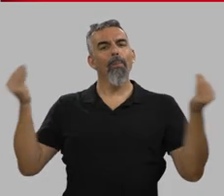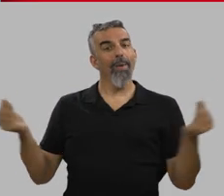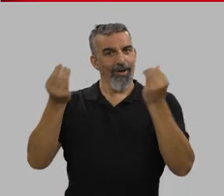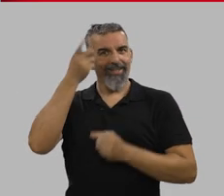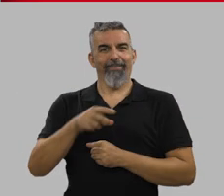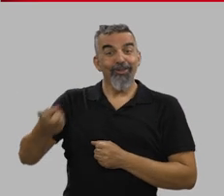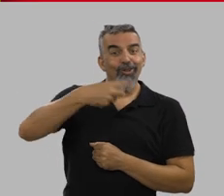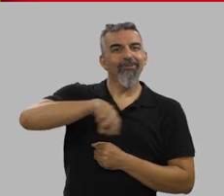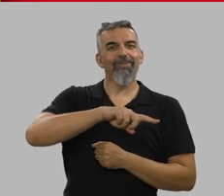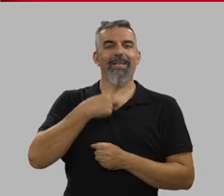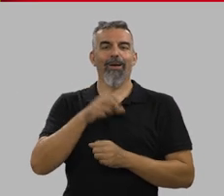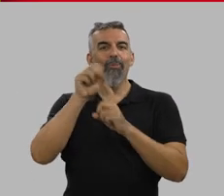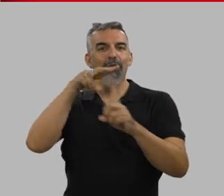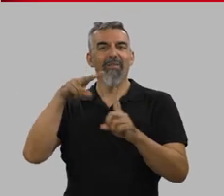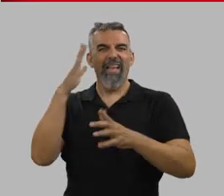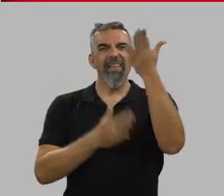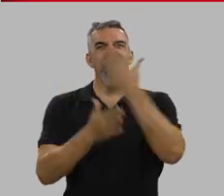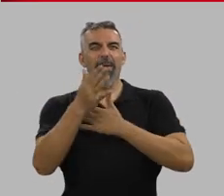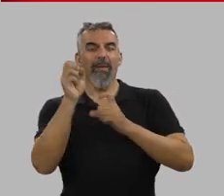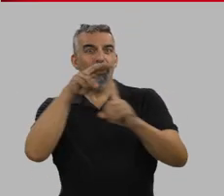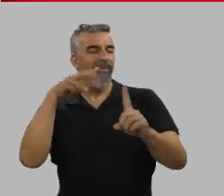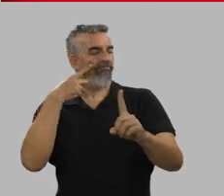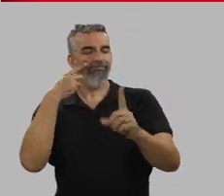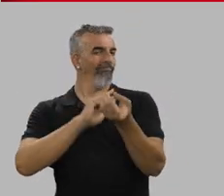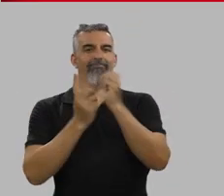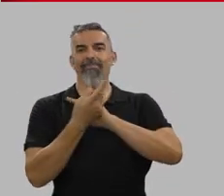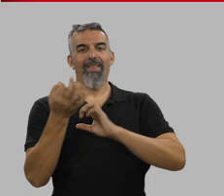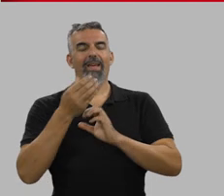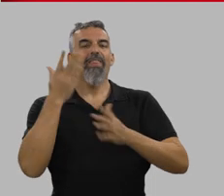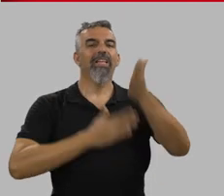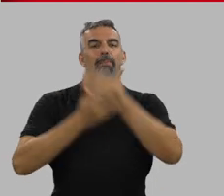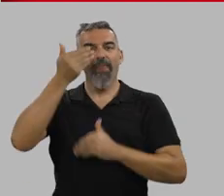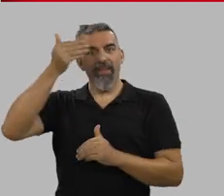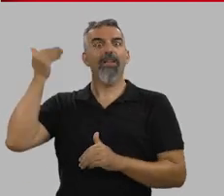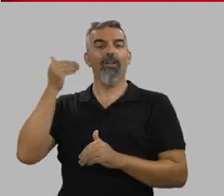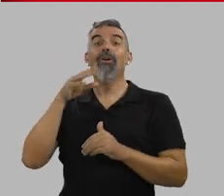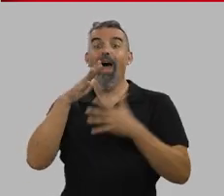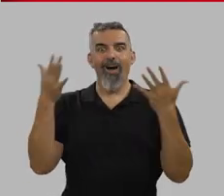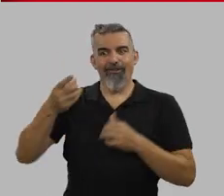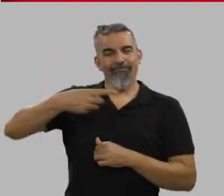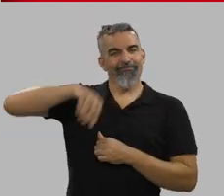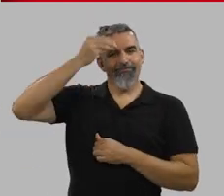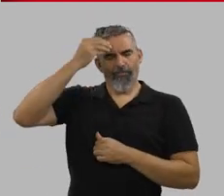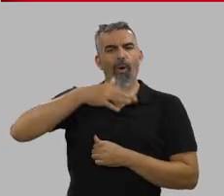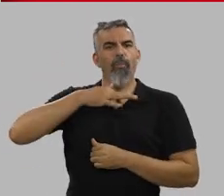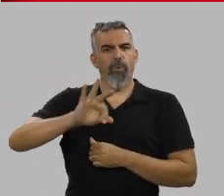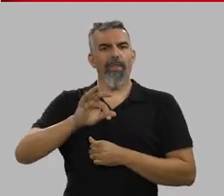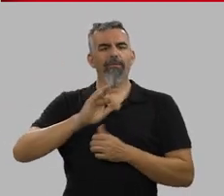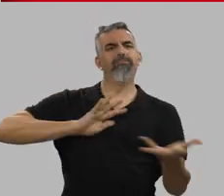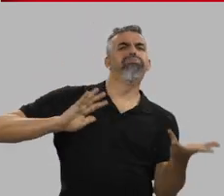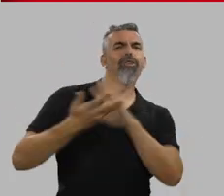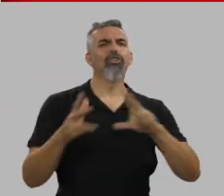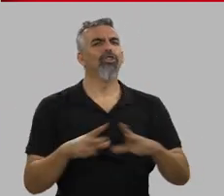sino también el entorno social y laboral. Necesitamos cambiar la mirada a la discapacidad intelectual. Desde este título